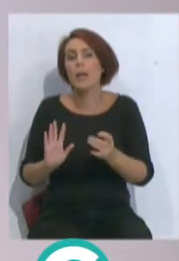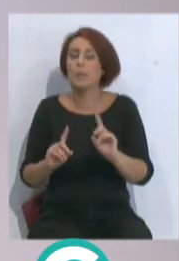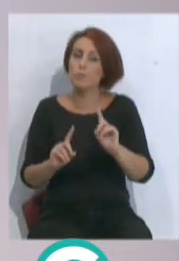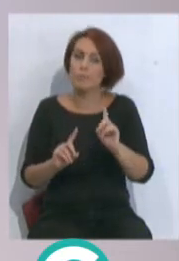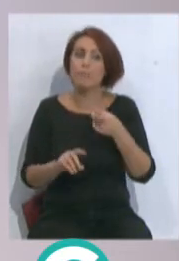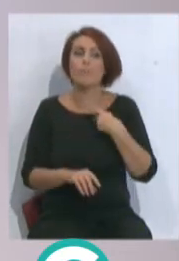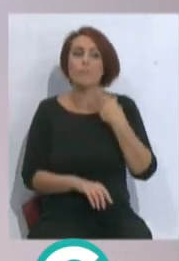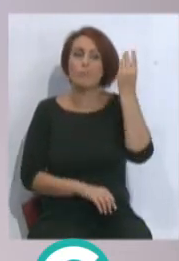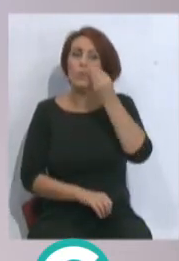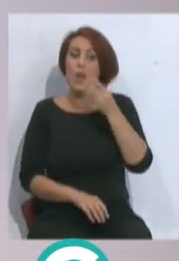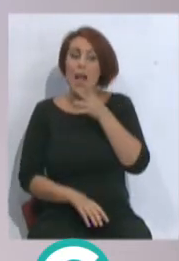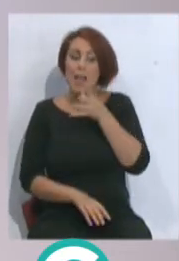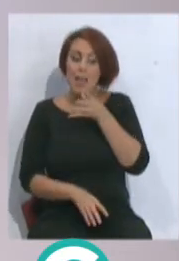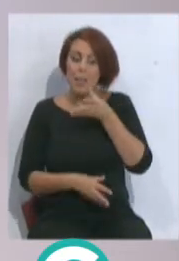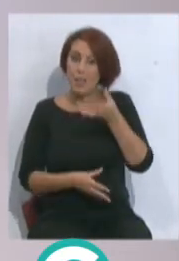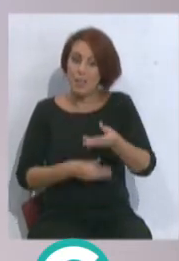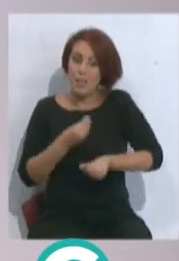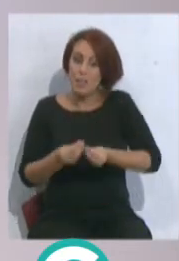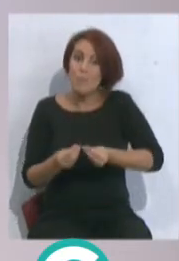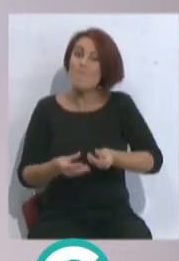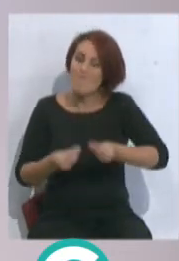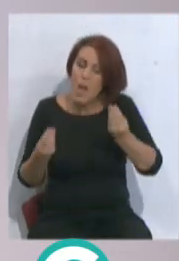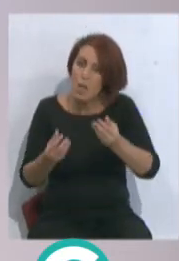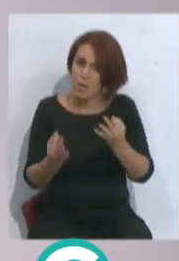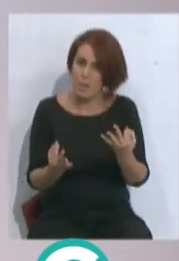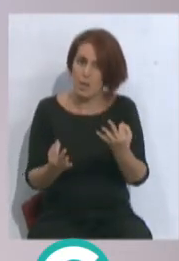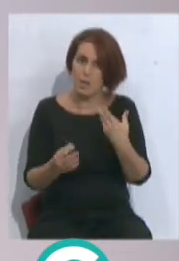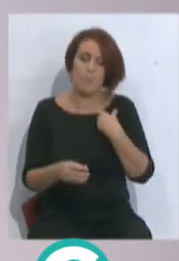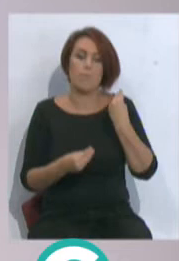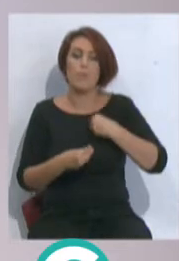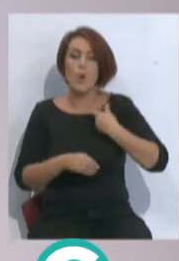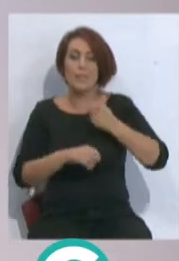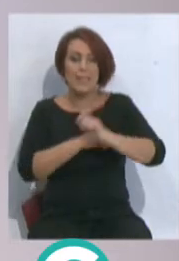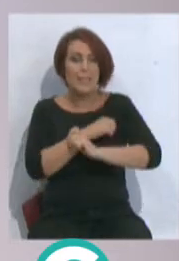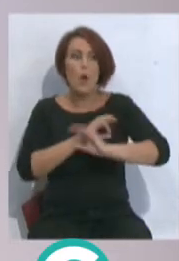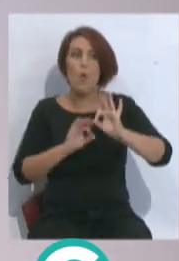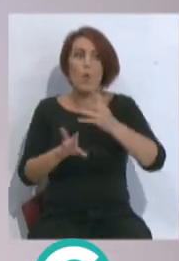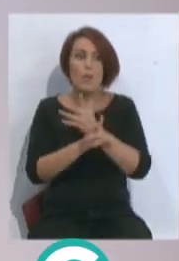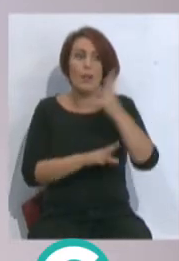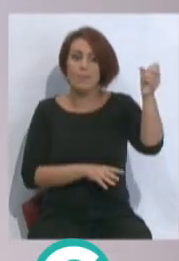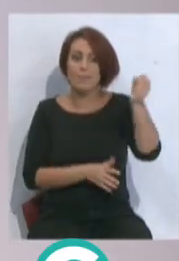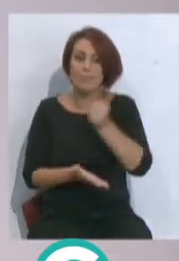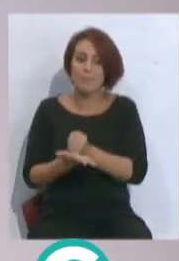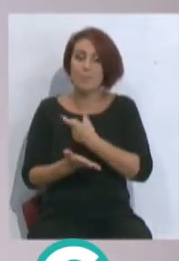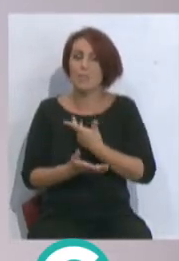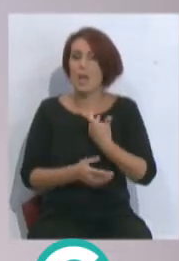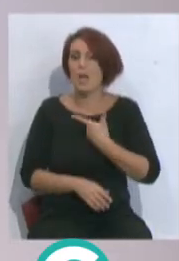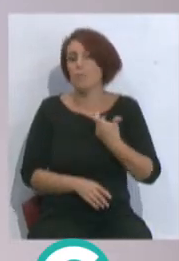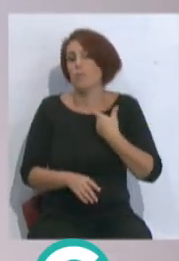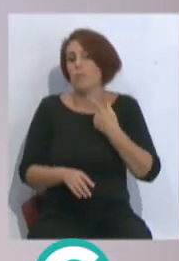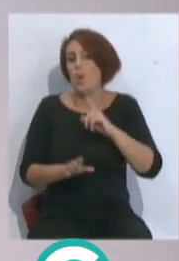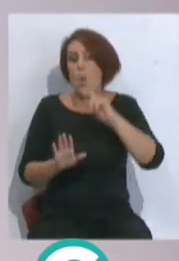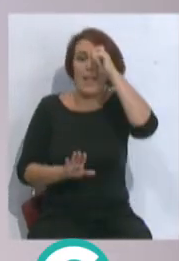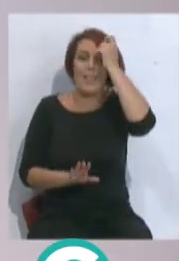incluso que lo que está haciendo, que lo mejore, y lo puede mejorar bien él, tácticamente, o con jugadores que traigan otras oportunidades. El